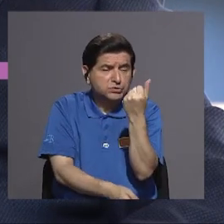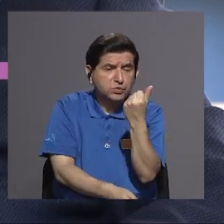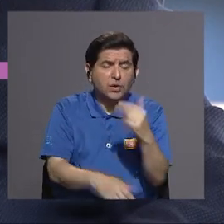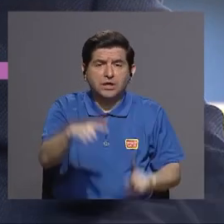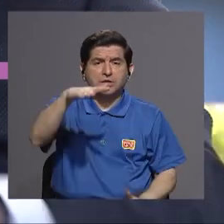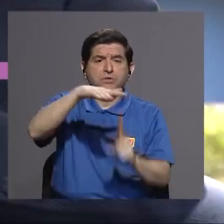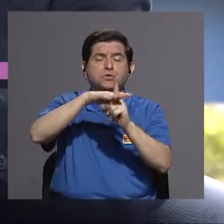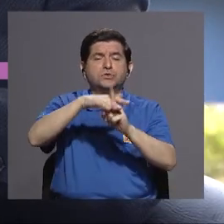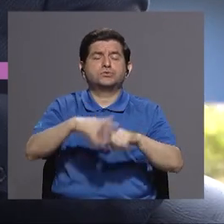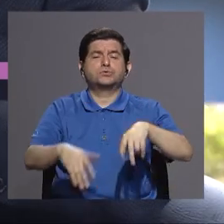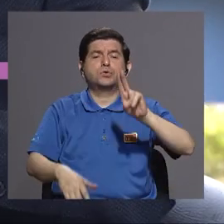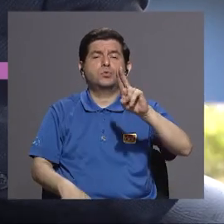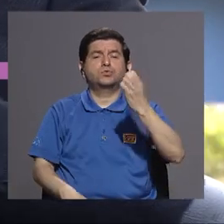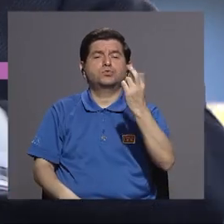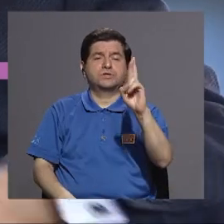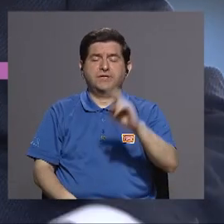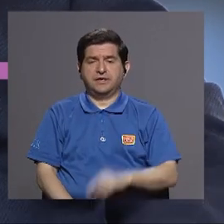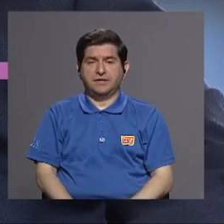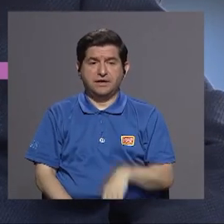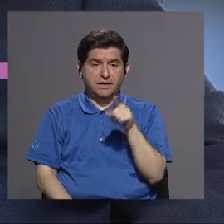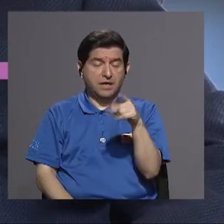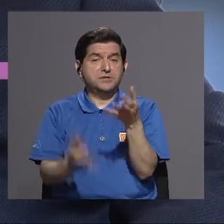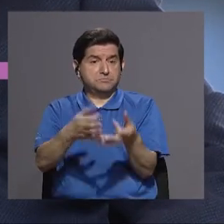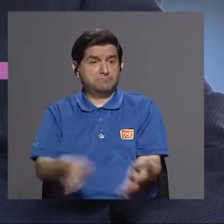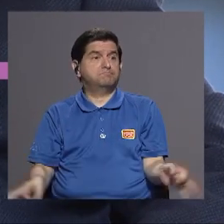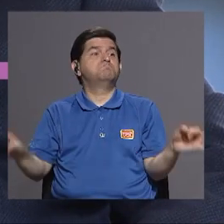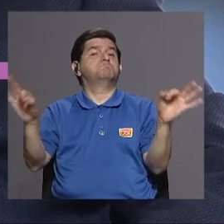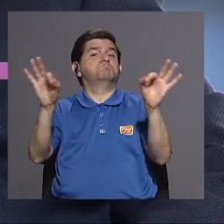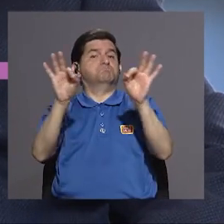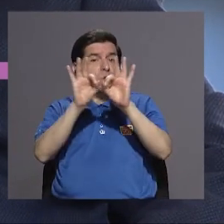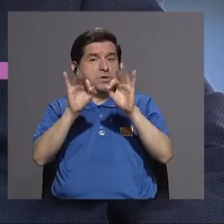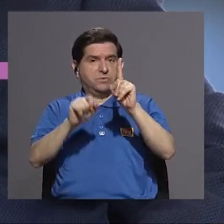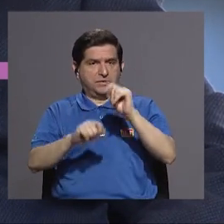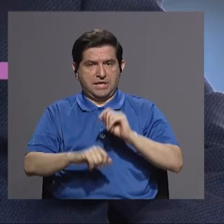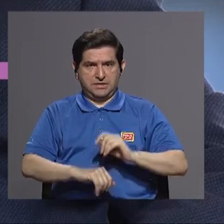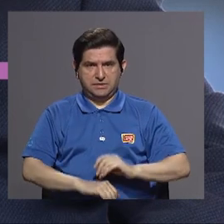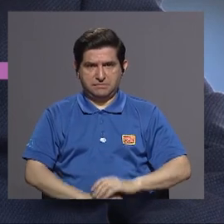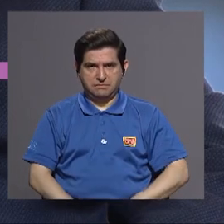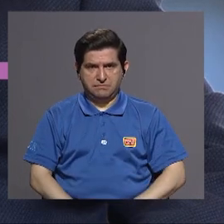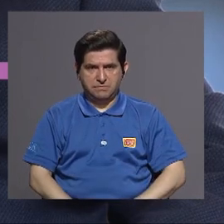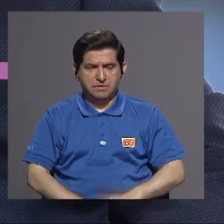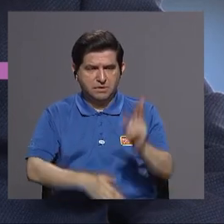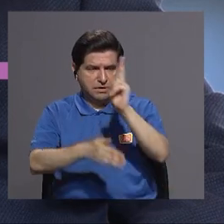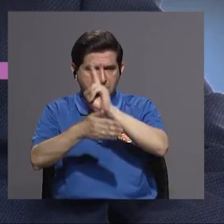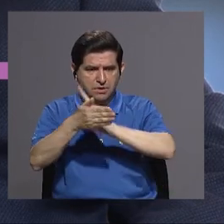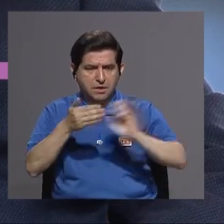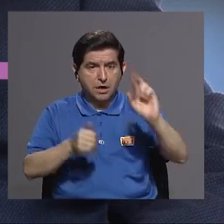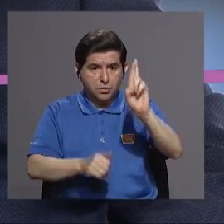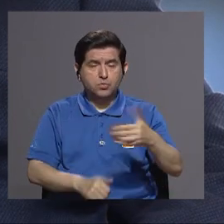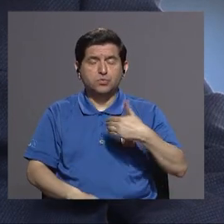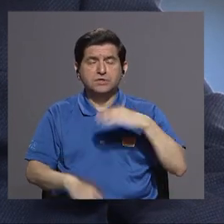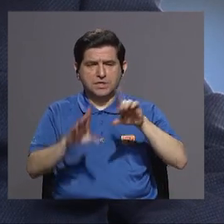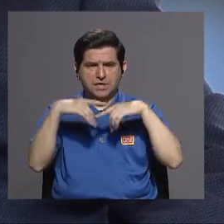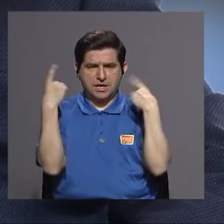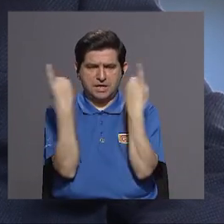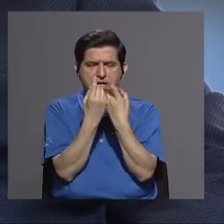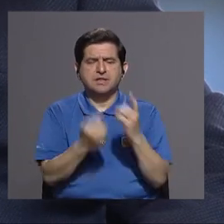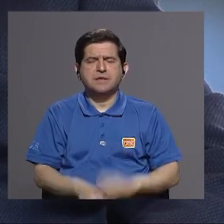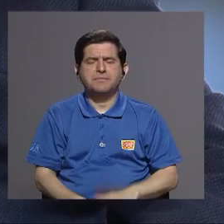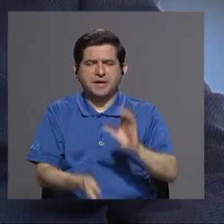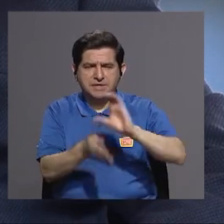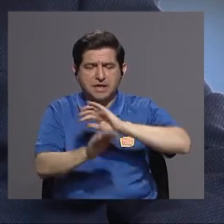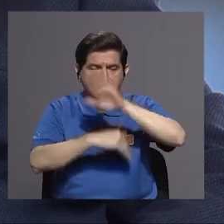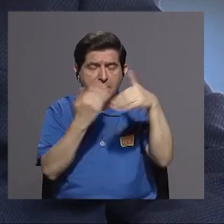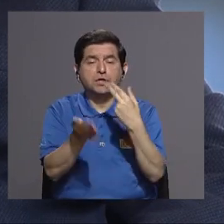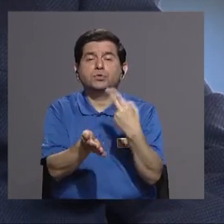presente la universidad de costa bueno esto es muy importante porque la universidad de costa rica tiene departamentos clínicos en casi